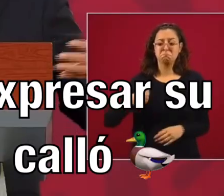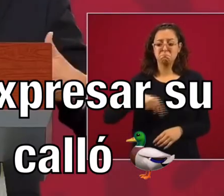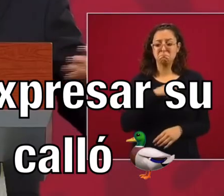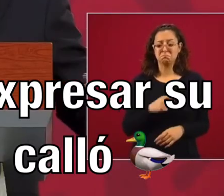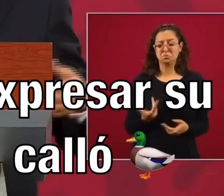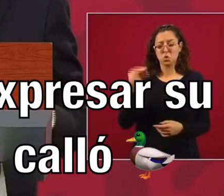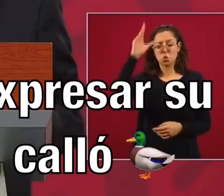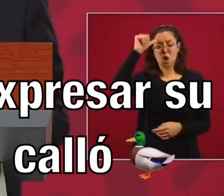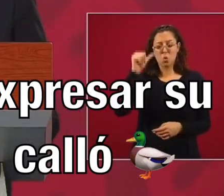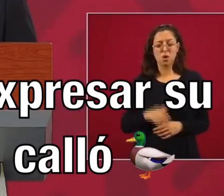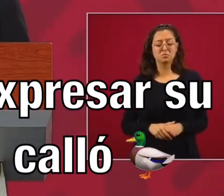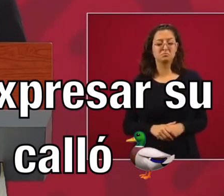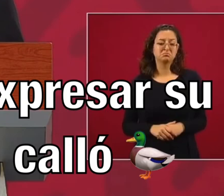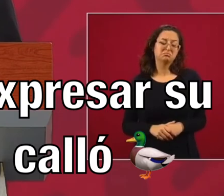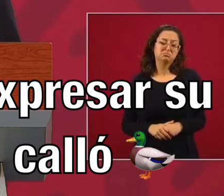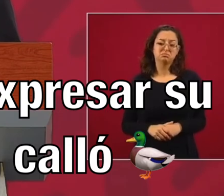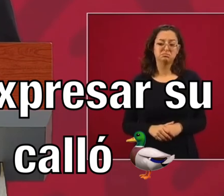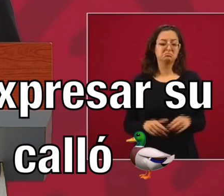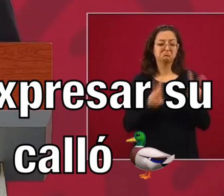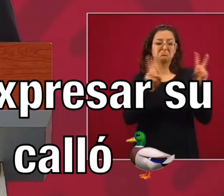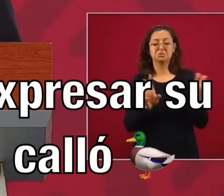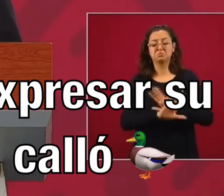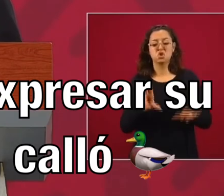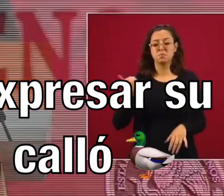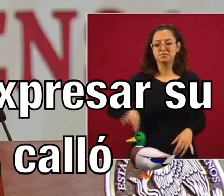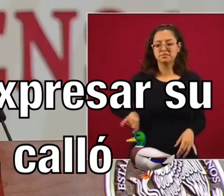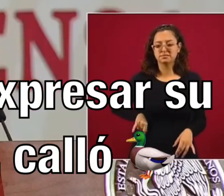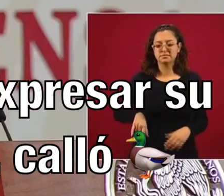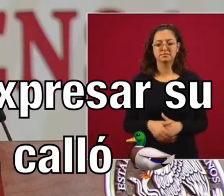de acuerdo con ese tema, no lo tratamos.